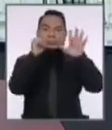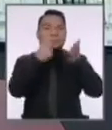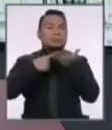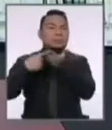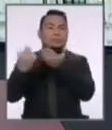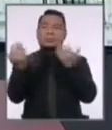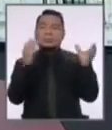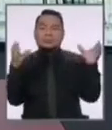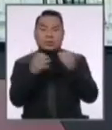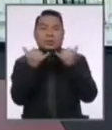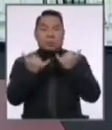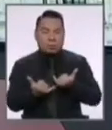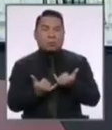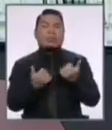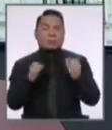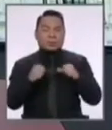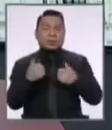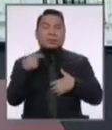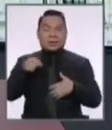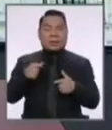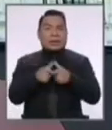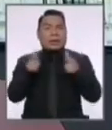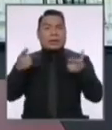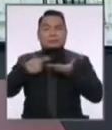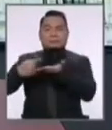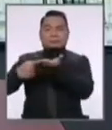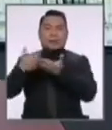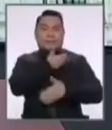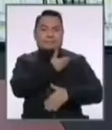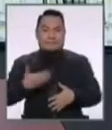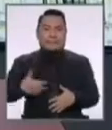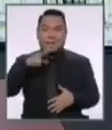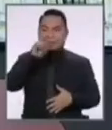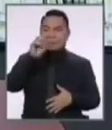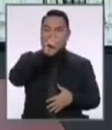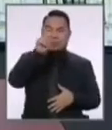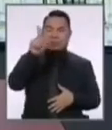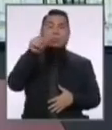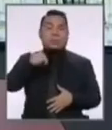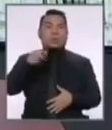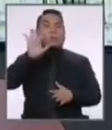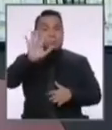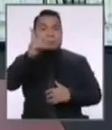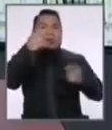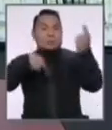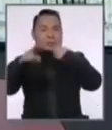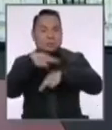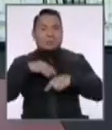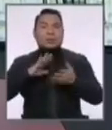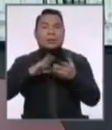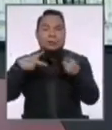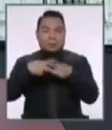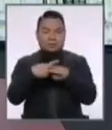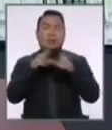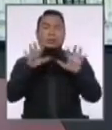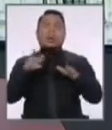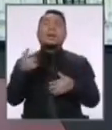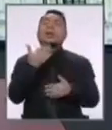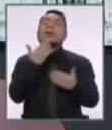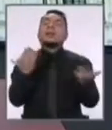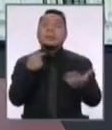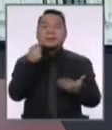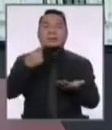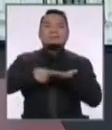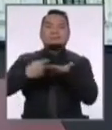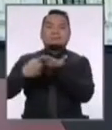candidatos convocados para el día de hoy en este gran debate presidencial 2021. Vamos a regresar luego de la pausa con el gran